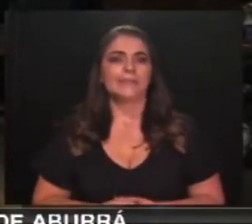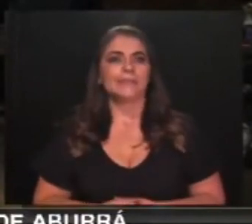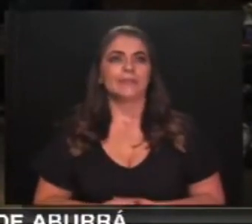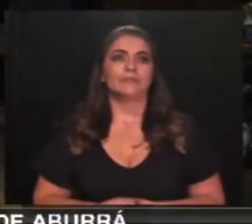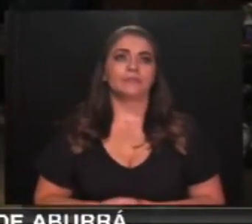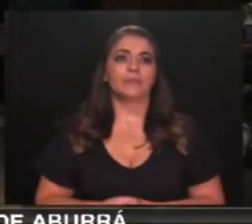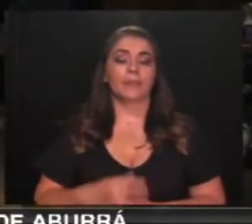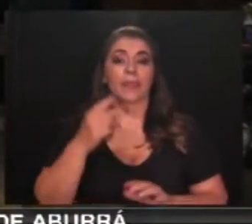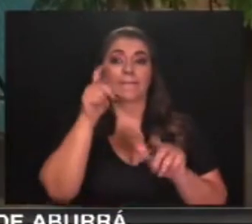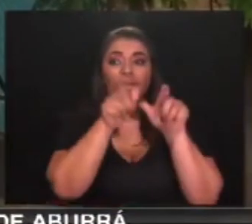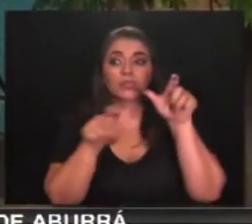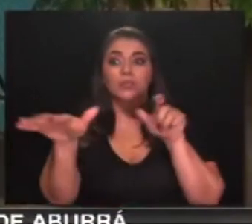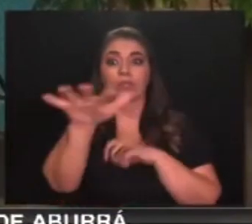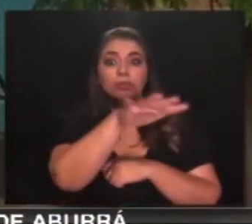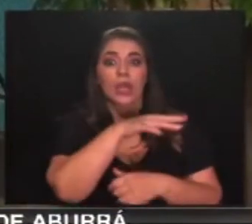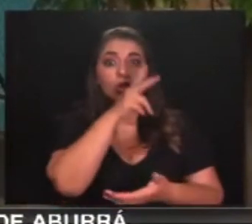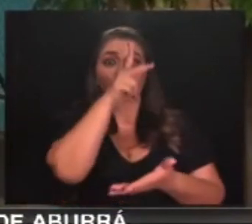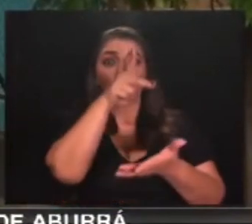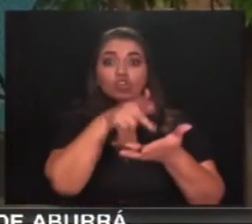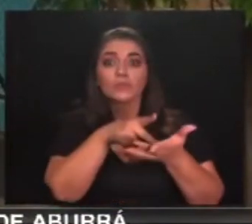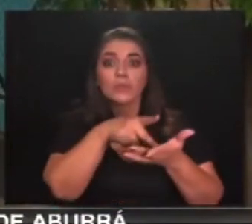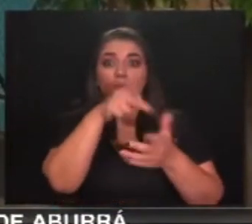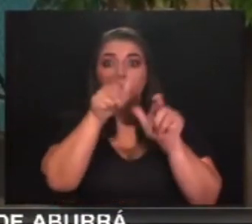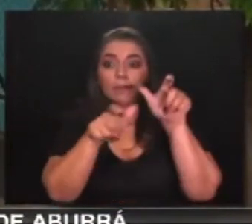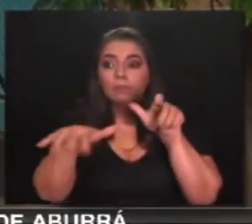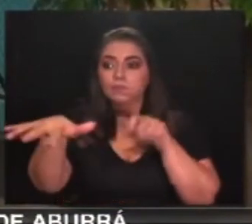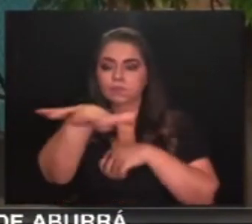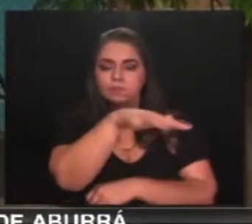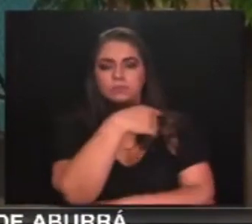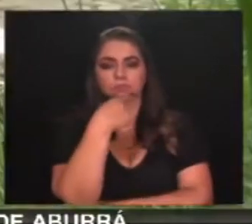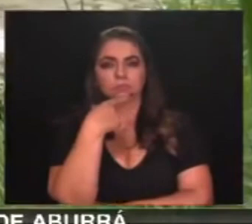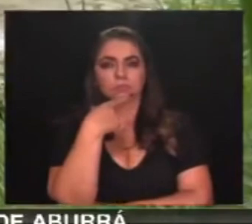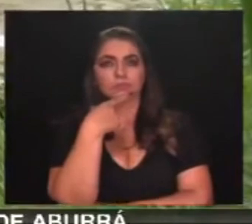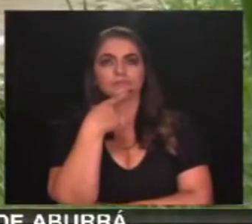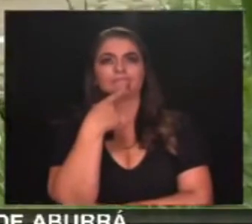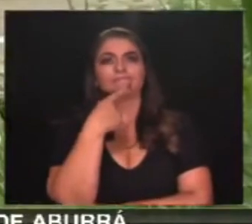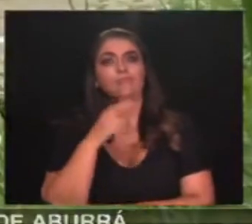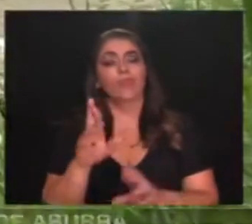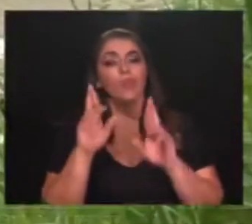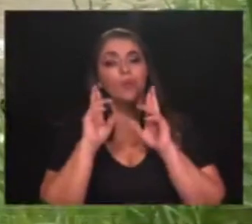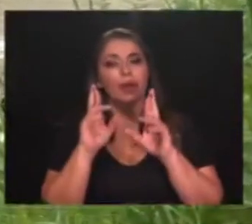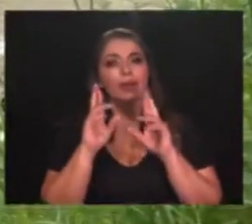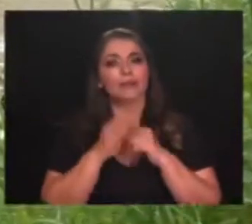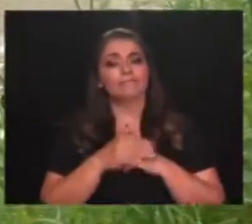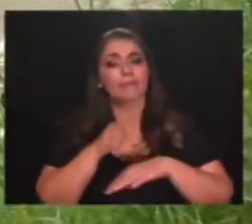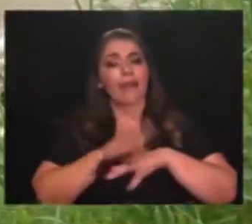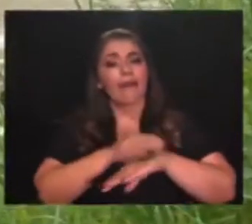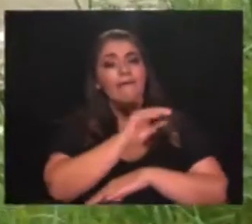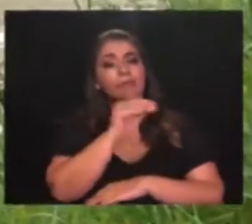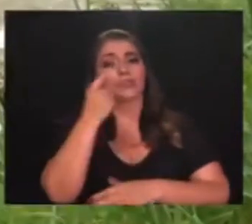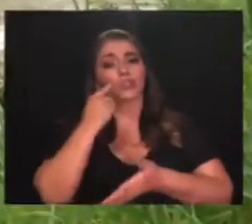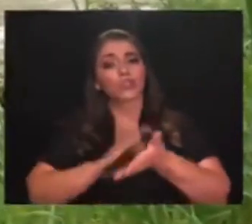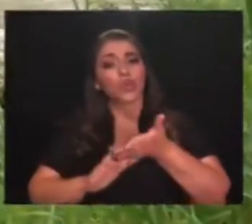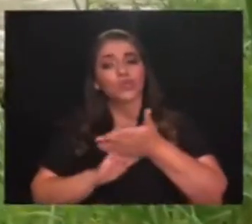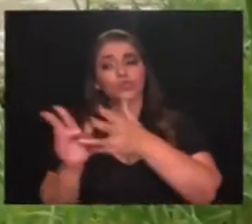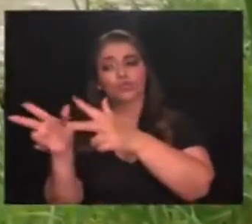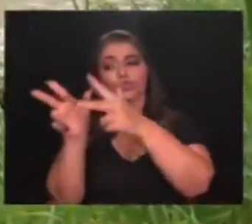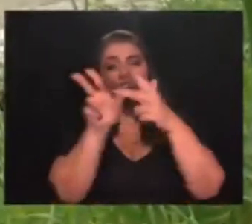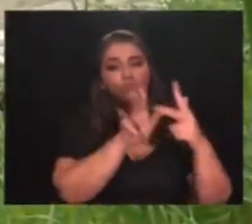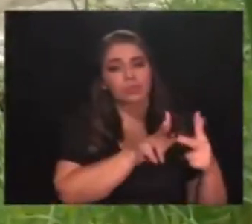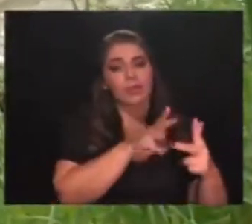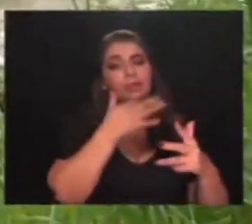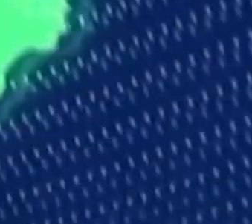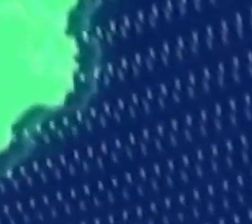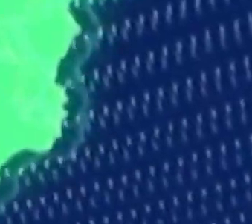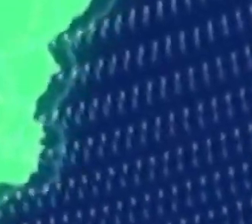los cerca de 2.000 residentes del lado occidental del río en esta zona de Barbosa esperan que los nuevos anuncios de reparación del puente pasen la